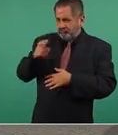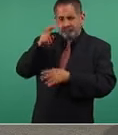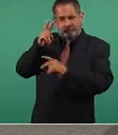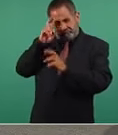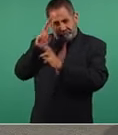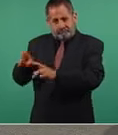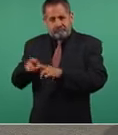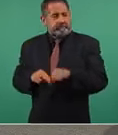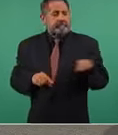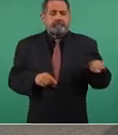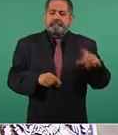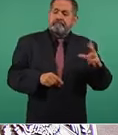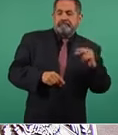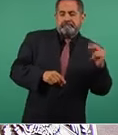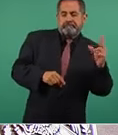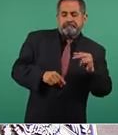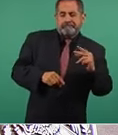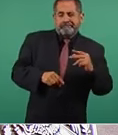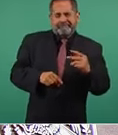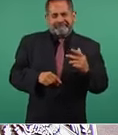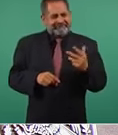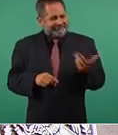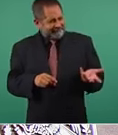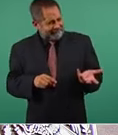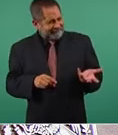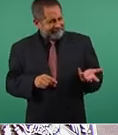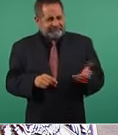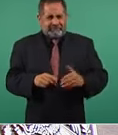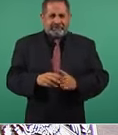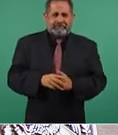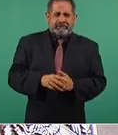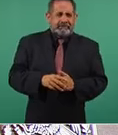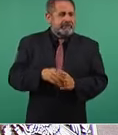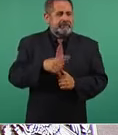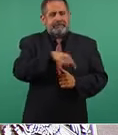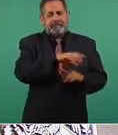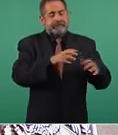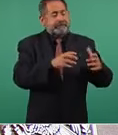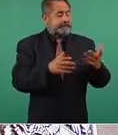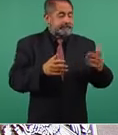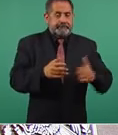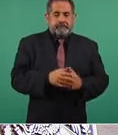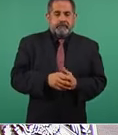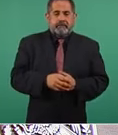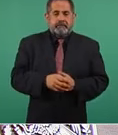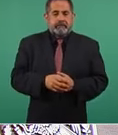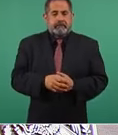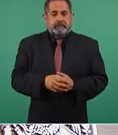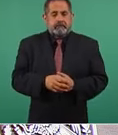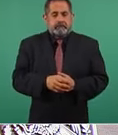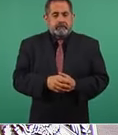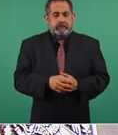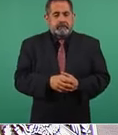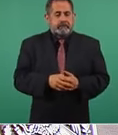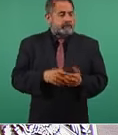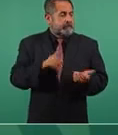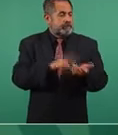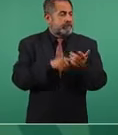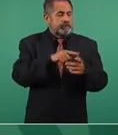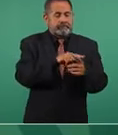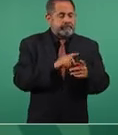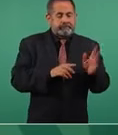estos actores también muy superficiales,